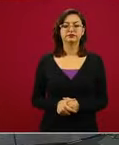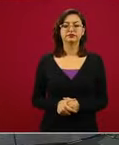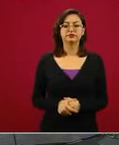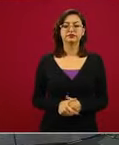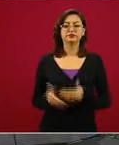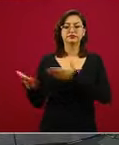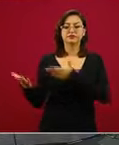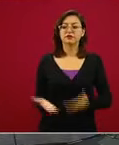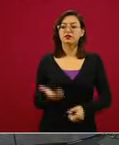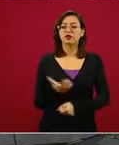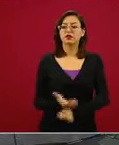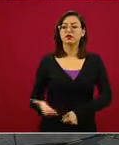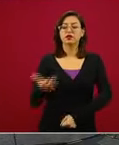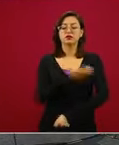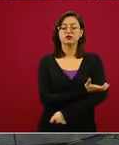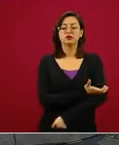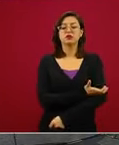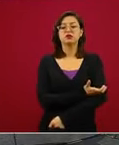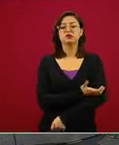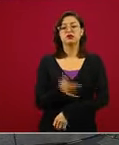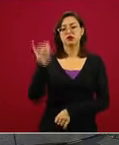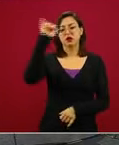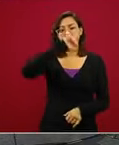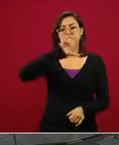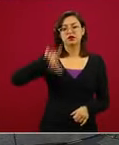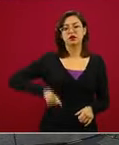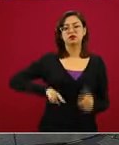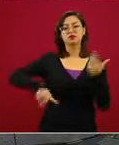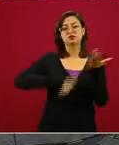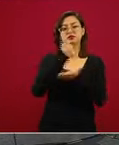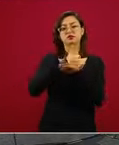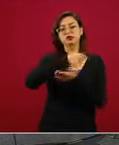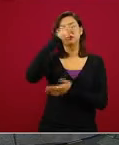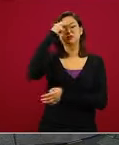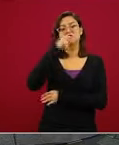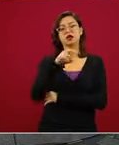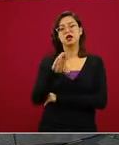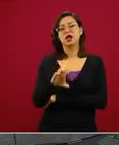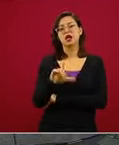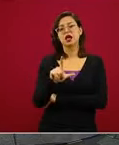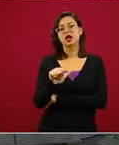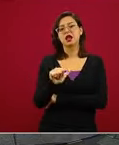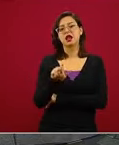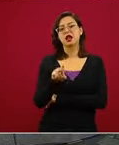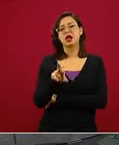de la doctora Claudia Sheinbaum, jefa de gobierno de la Ciudad de México,